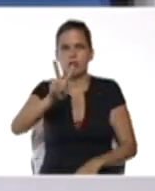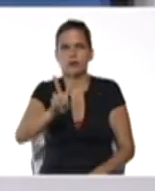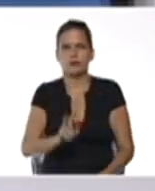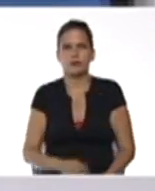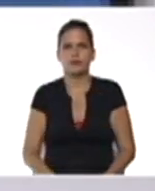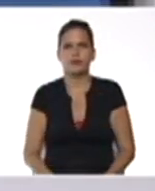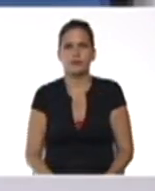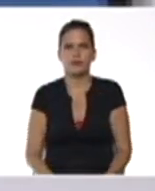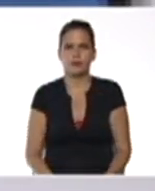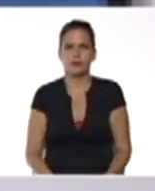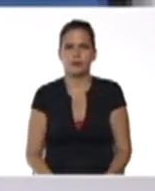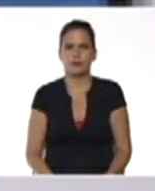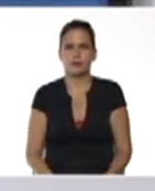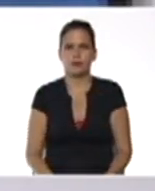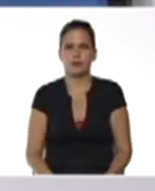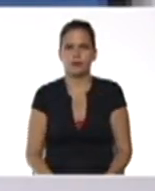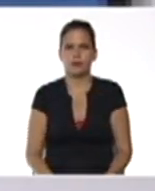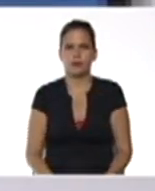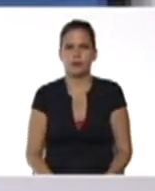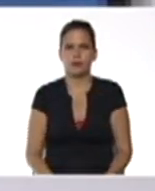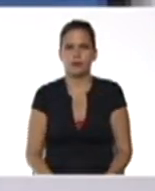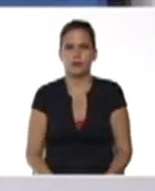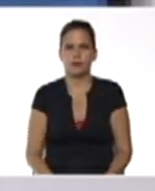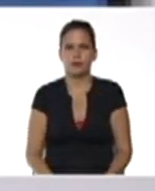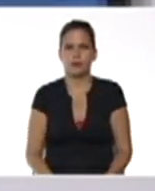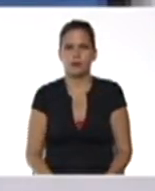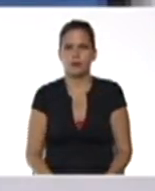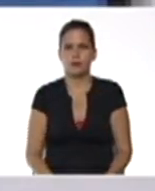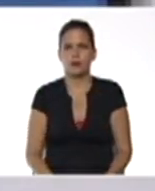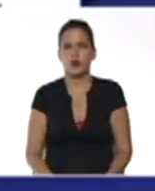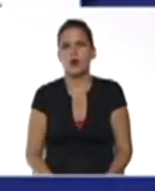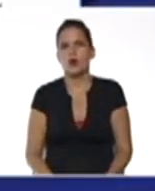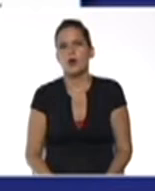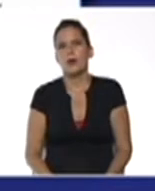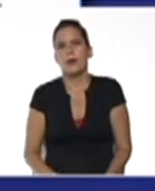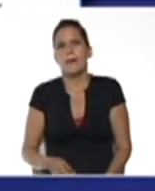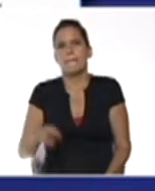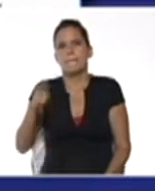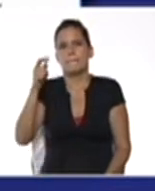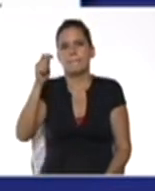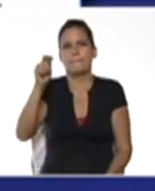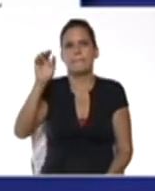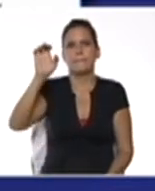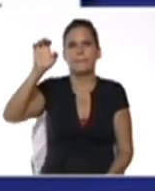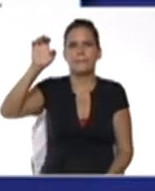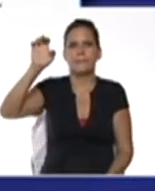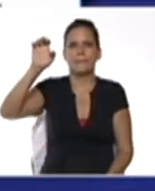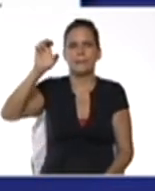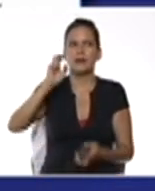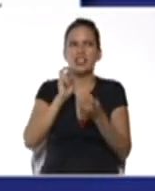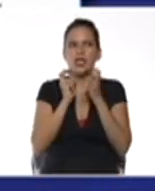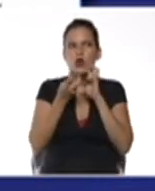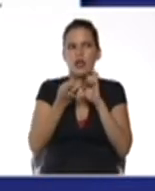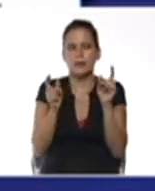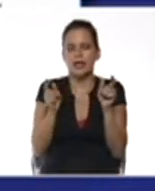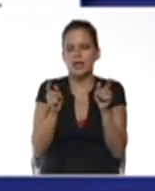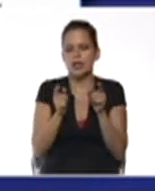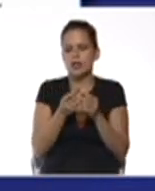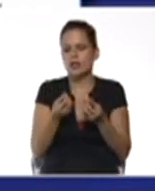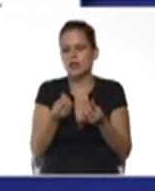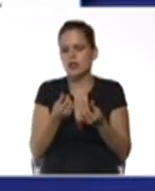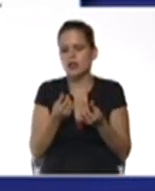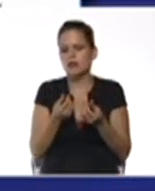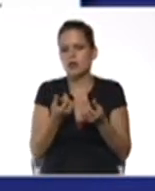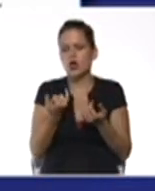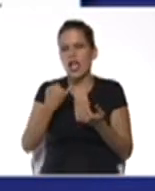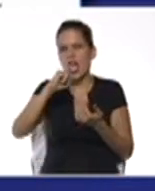solución por el teorema del residuo el resto de dividir pdx entre x